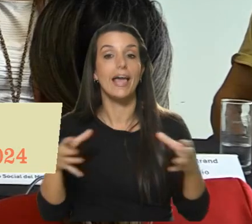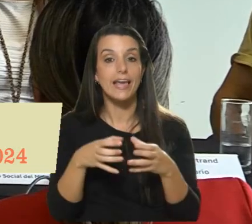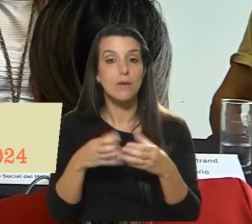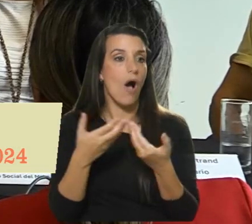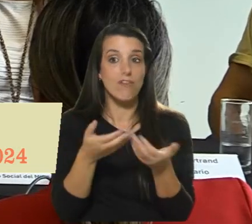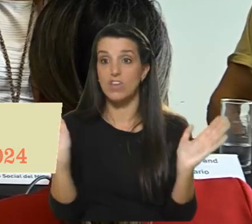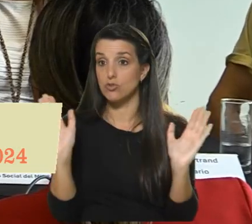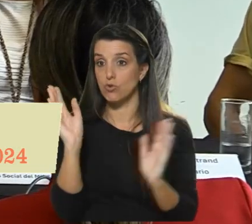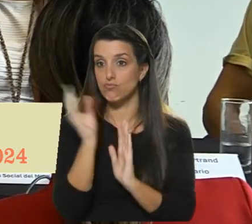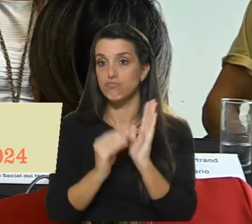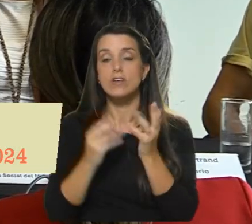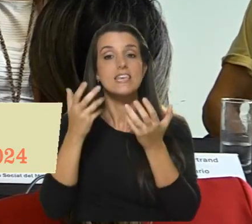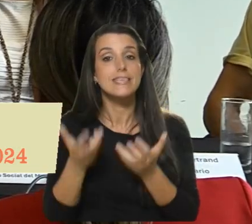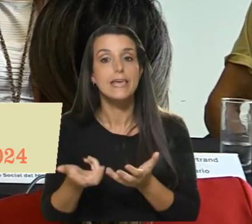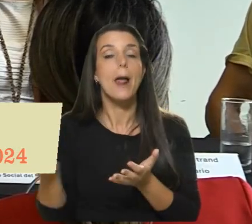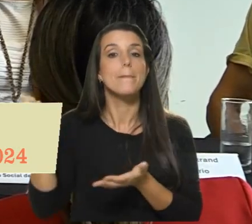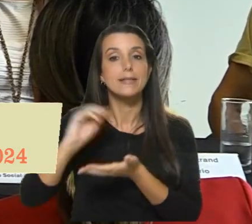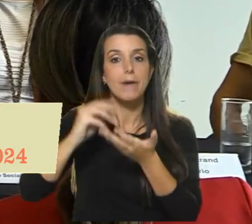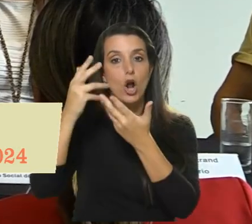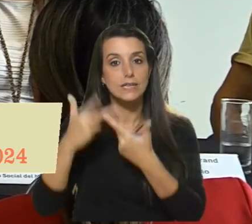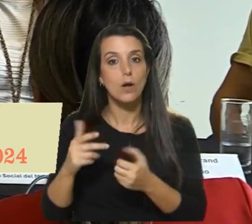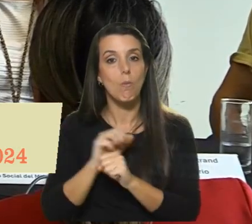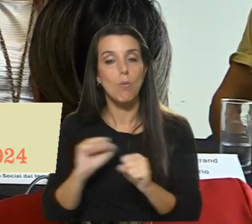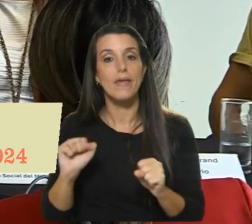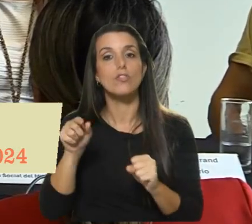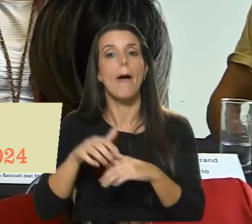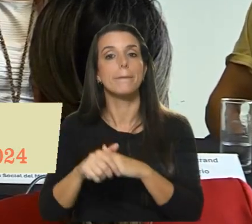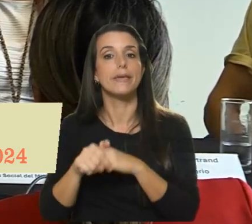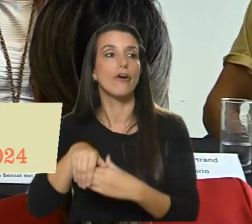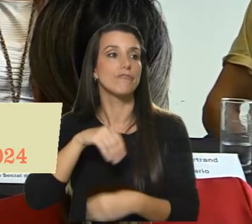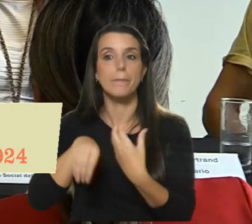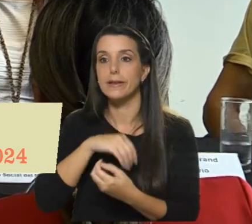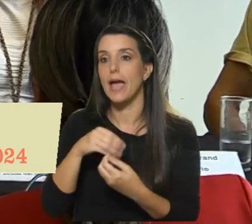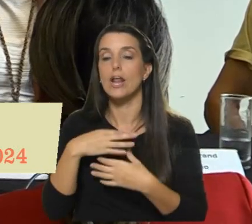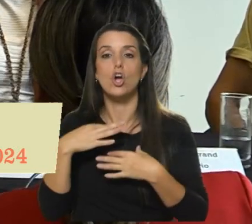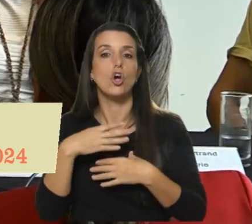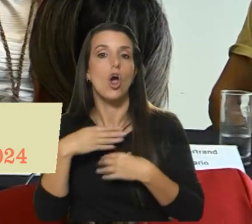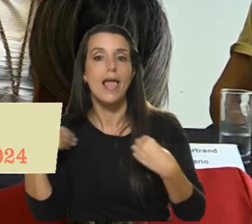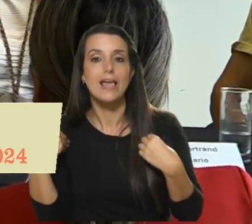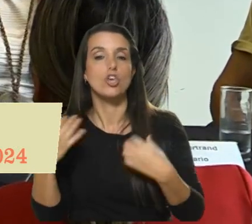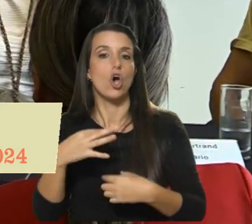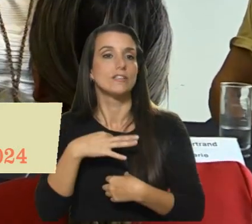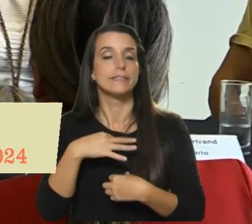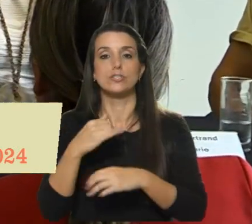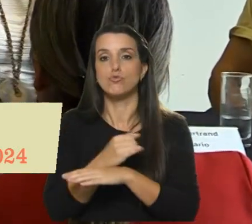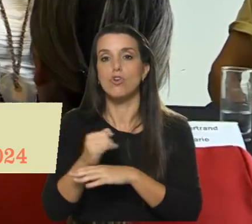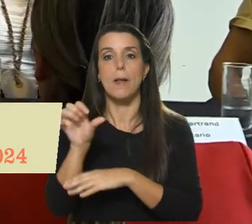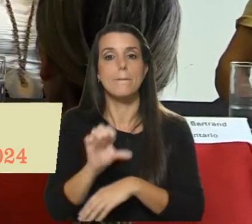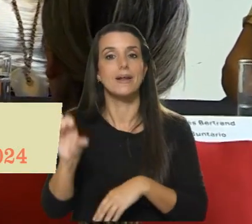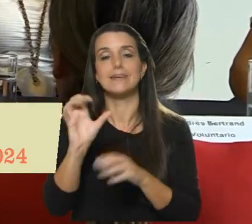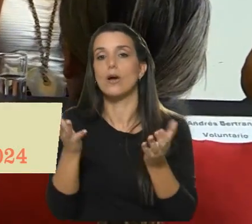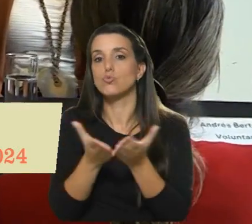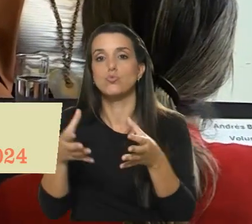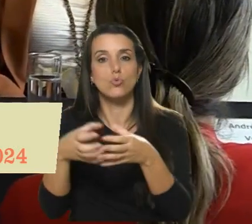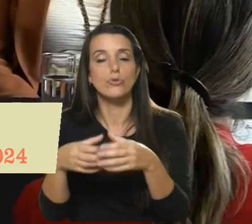abierto, eso a quienes quieran y puedan organizarse. Esto entre amigos, familiares, colegios, instituciones educativas, empresas, grupos de estudio, bueno,